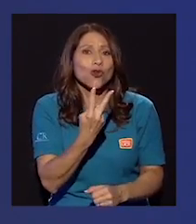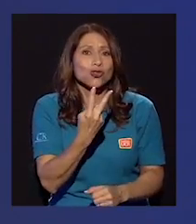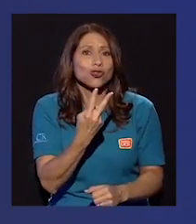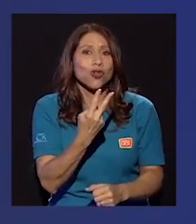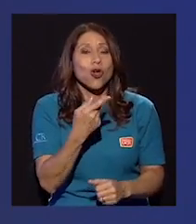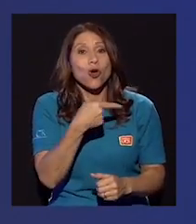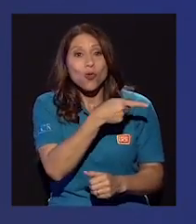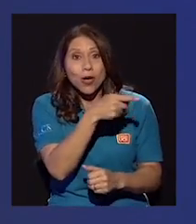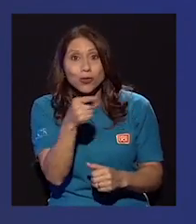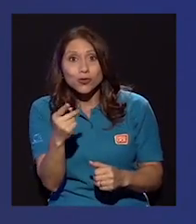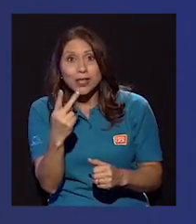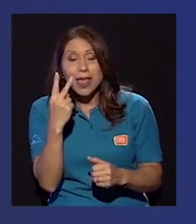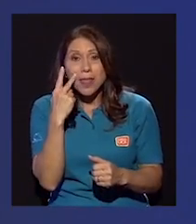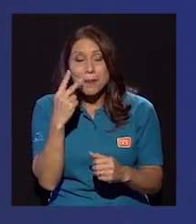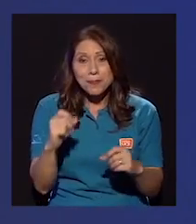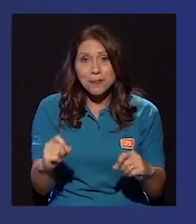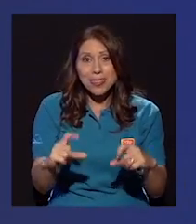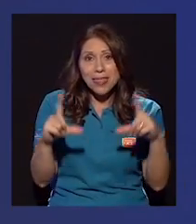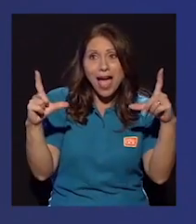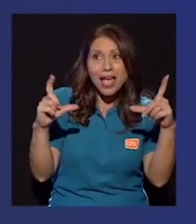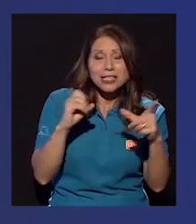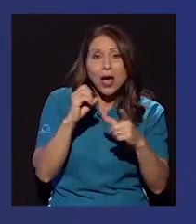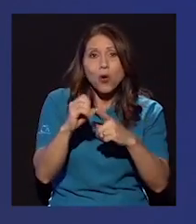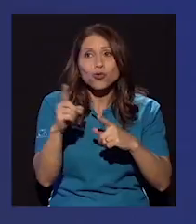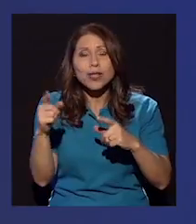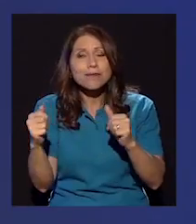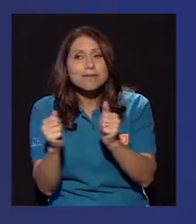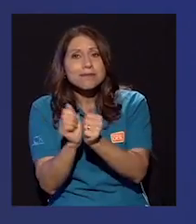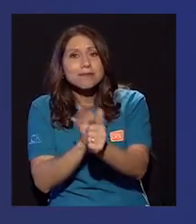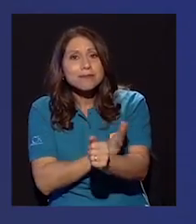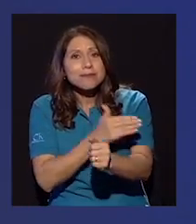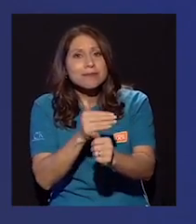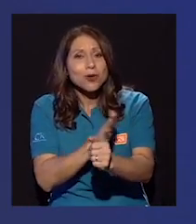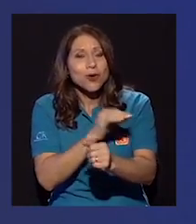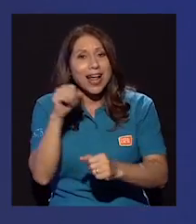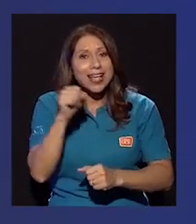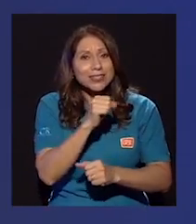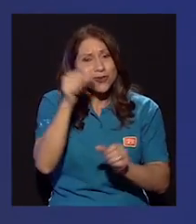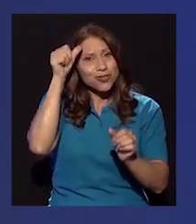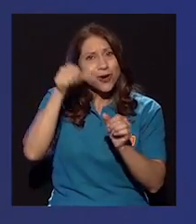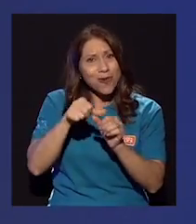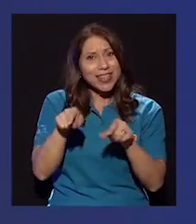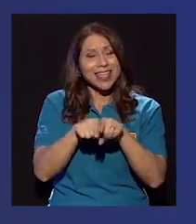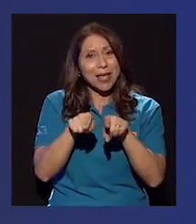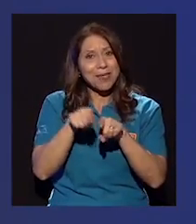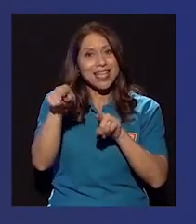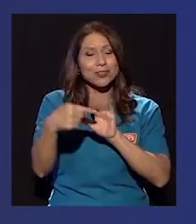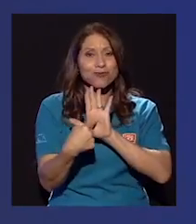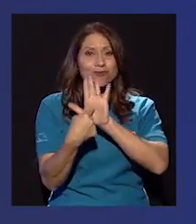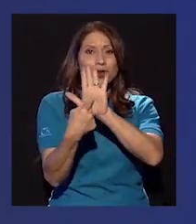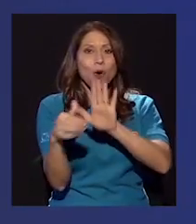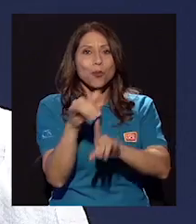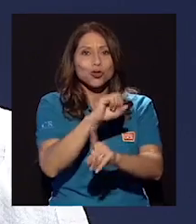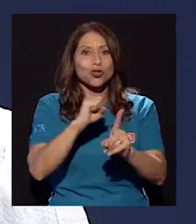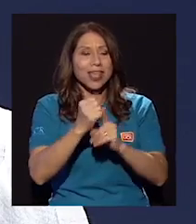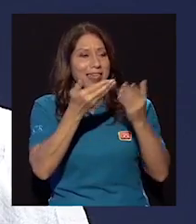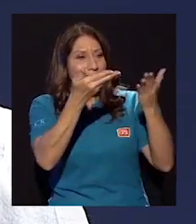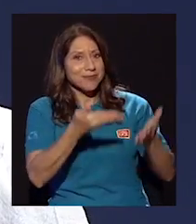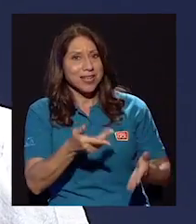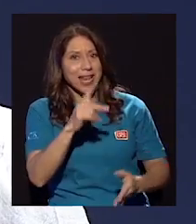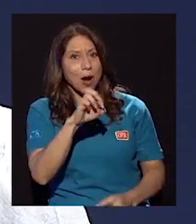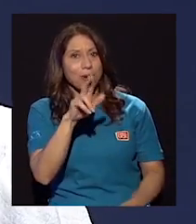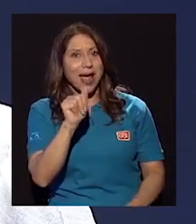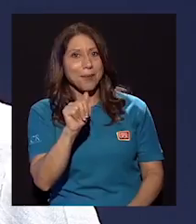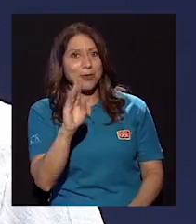o le acompañe el ringtone de alguna canción recuerde que también eso le retrata a Como Sociedad estuvimos con Laura Viñuela